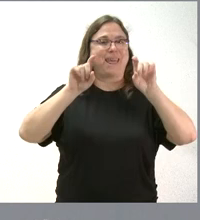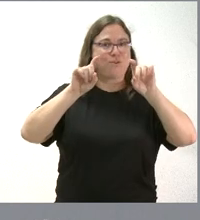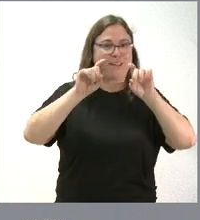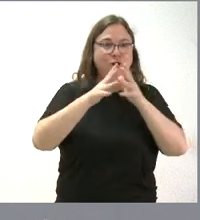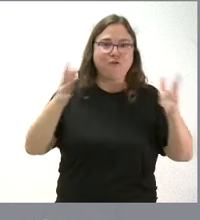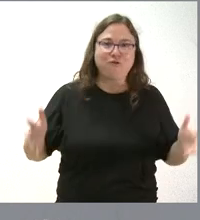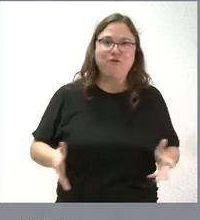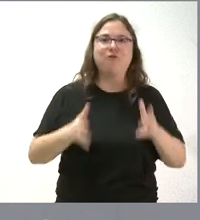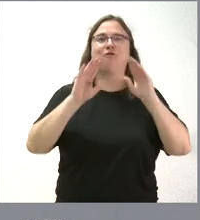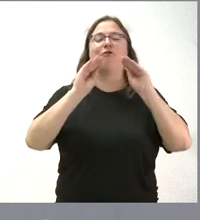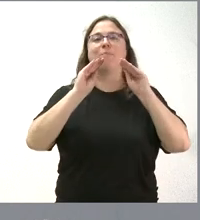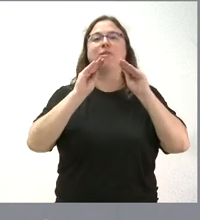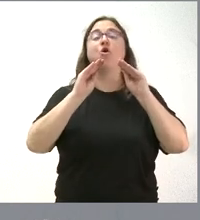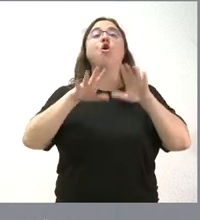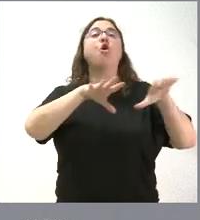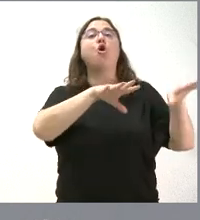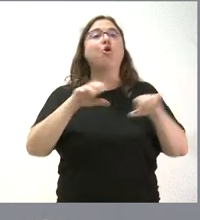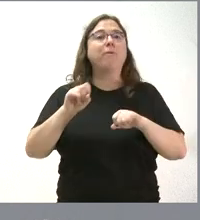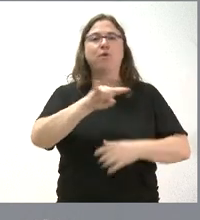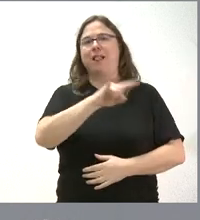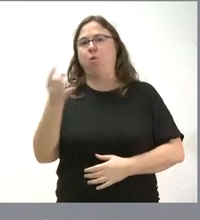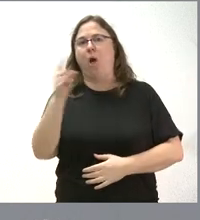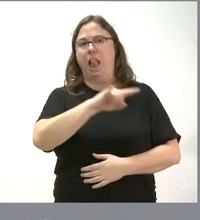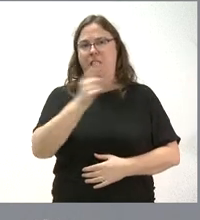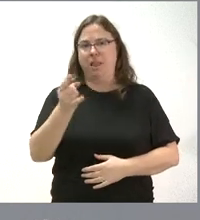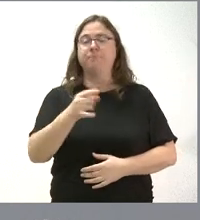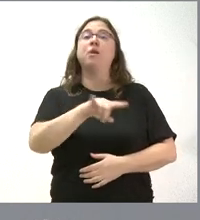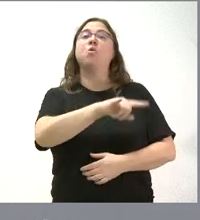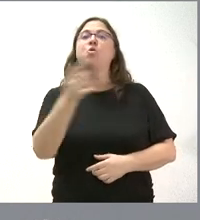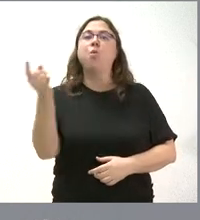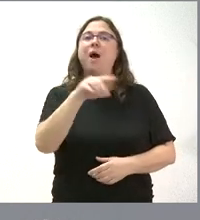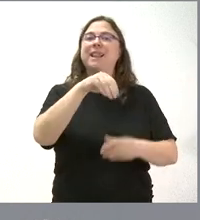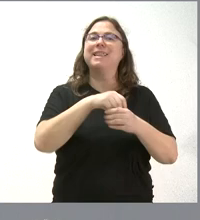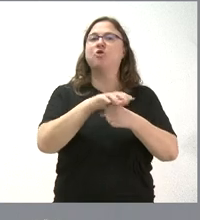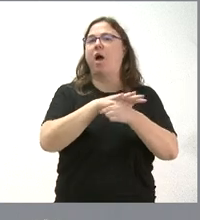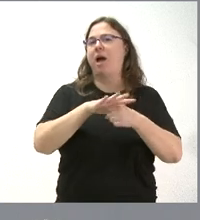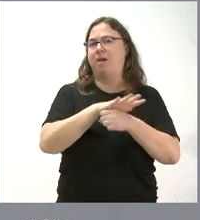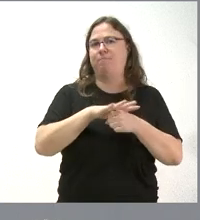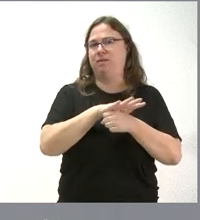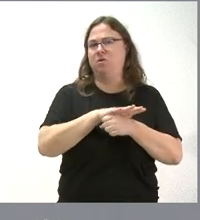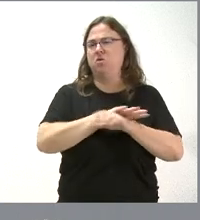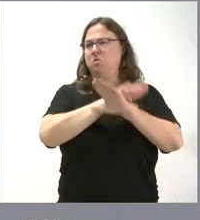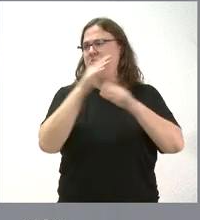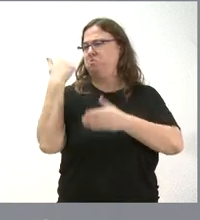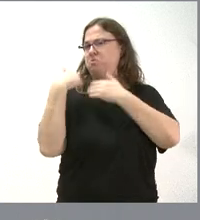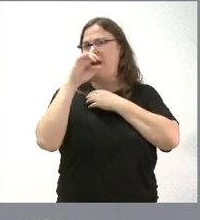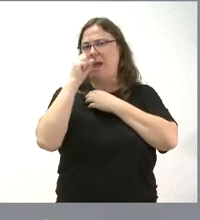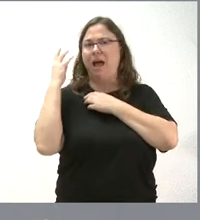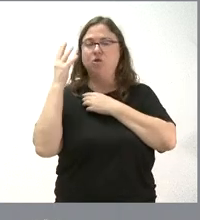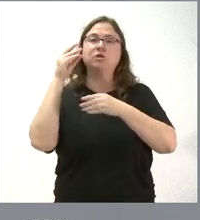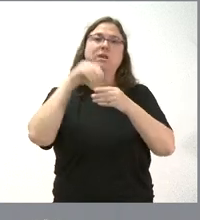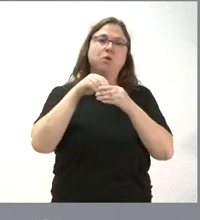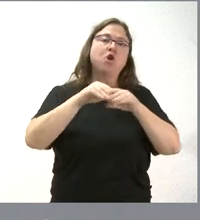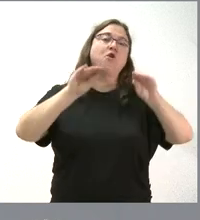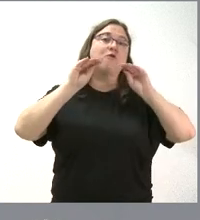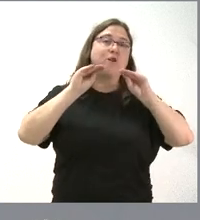ocupacional dual, la formación dual dentro de este ámbito que en los últimos años incluye formación